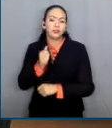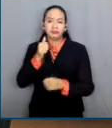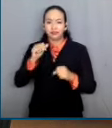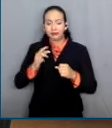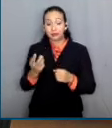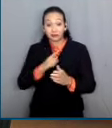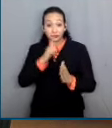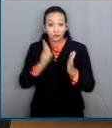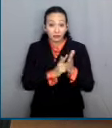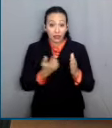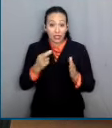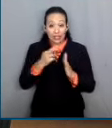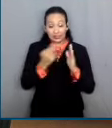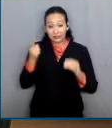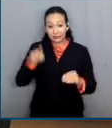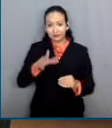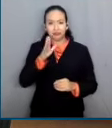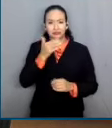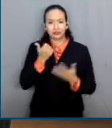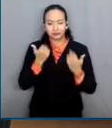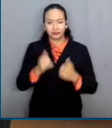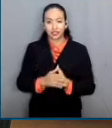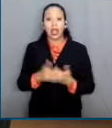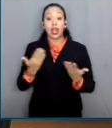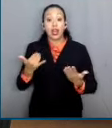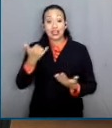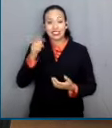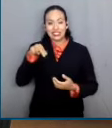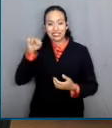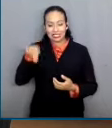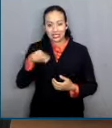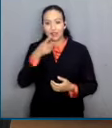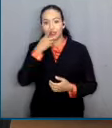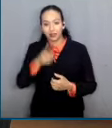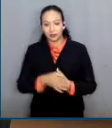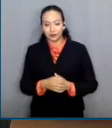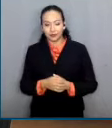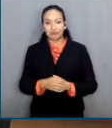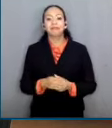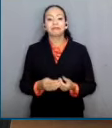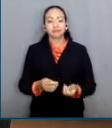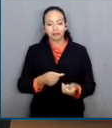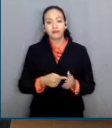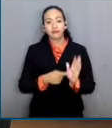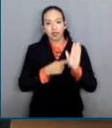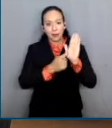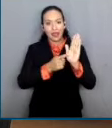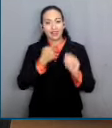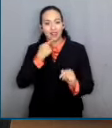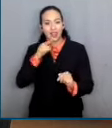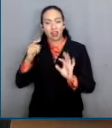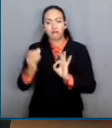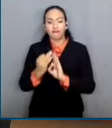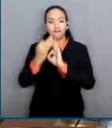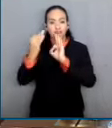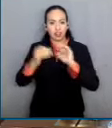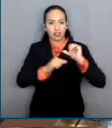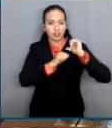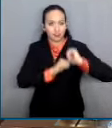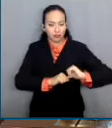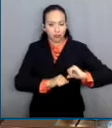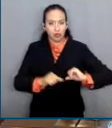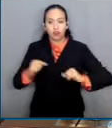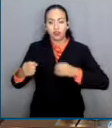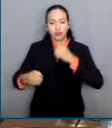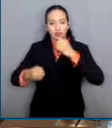sesión, la magistrada Yaní Notalo Aramalasí anunció que presentó una denuncia ante las autoridades competentes del tribunal por la